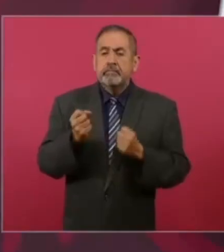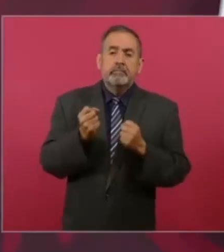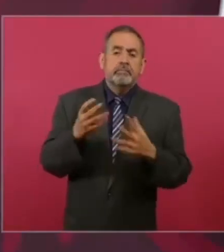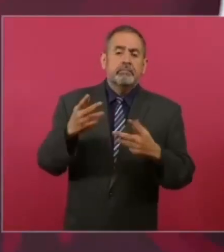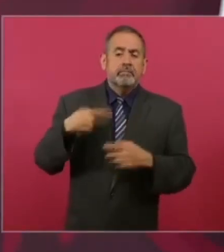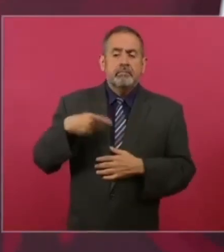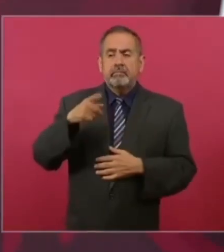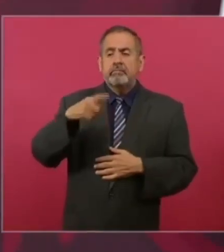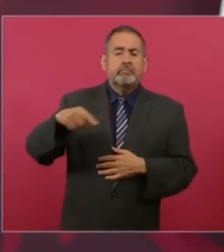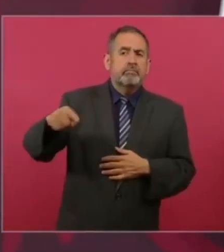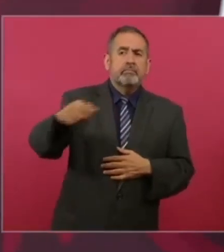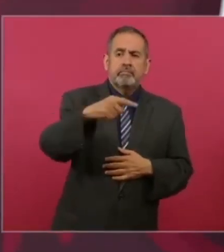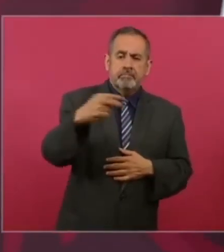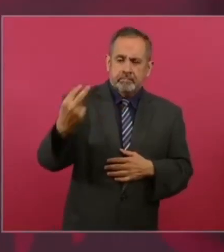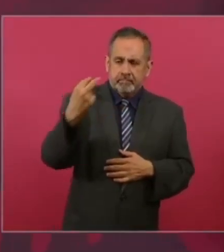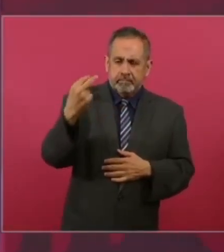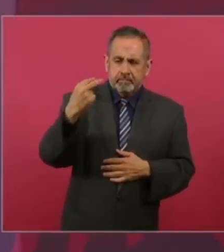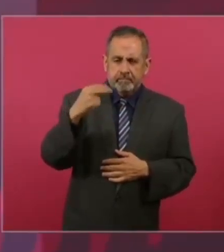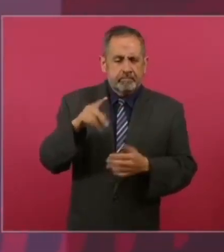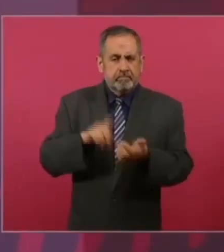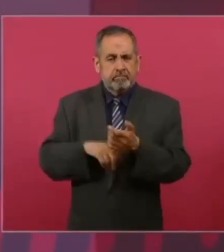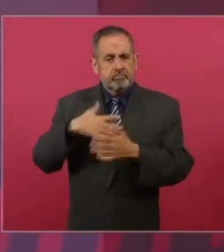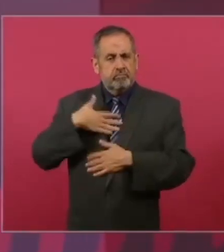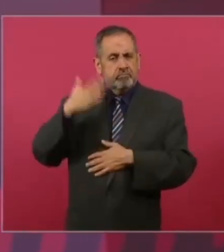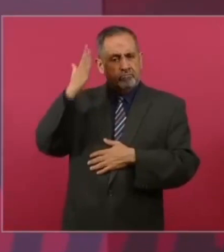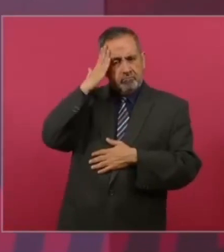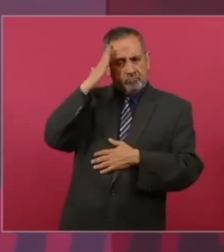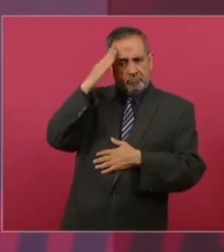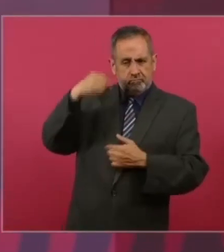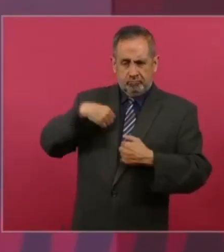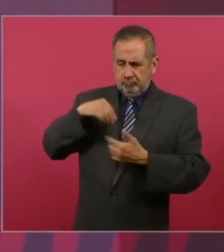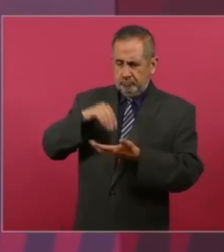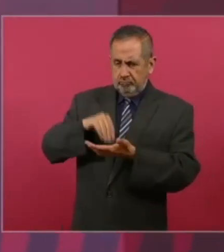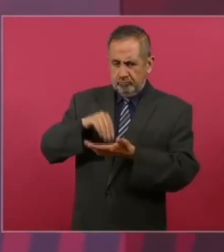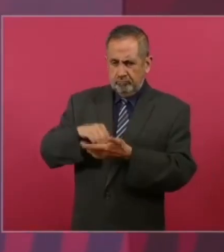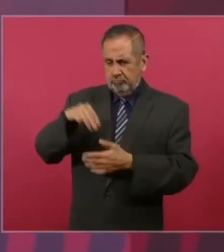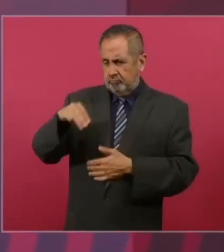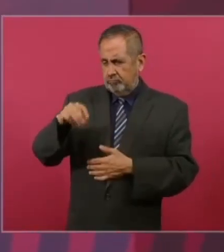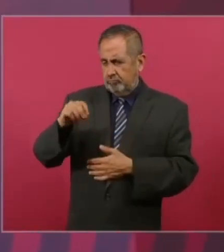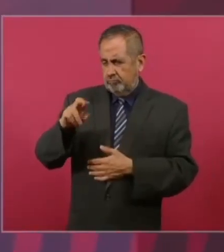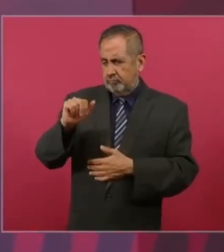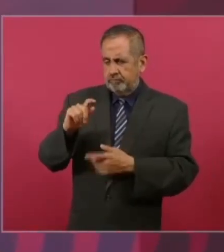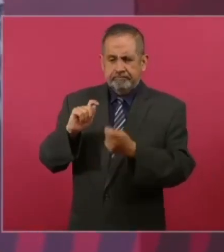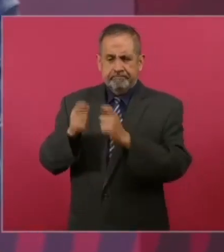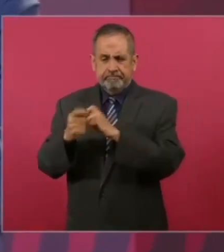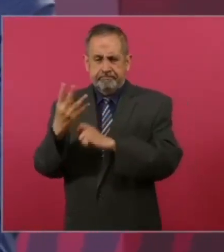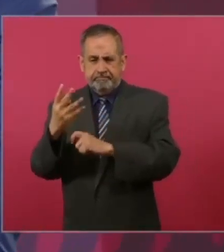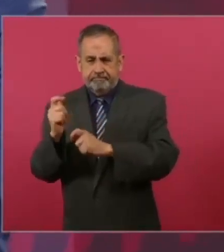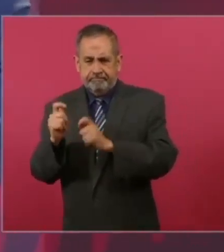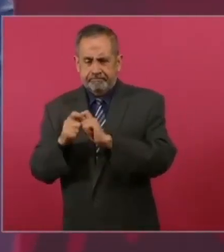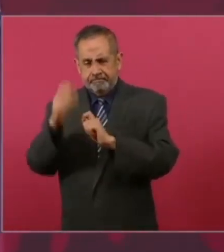me ha visto como el dirigente del Movimiento de Transformación en México.